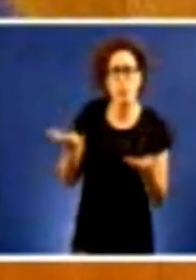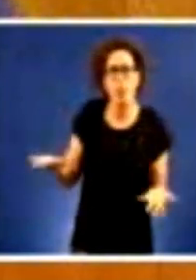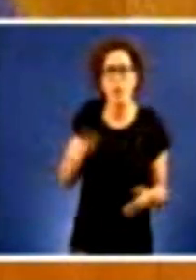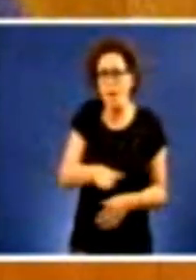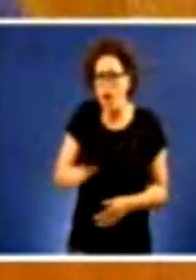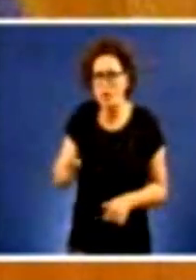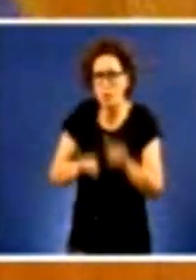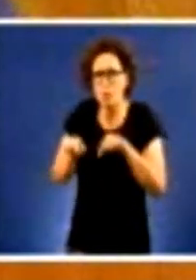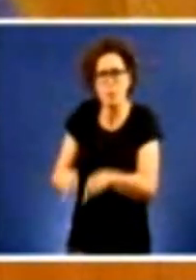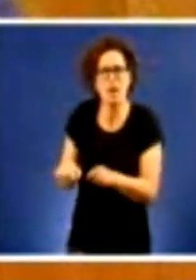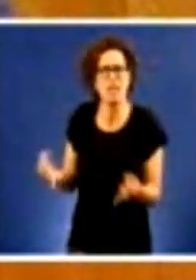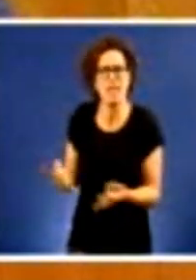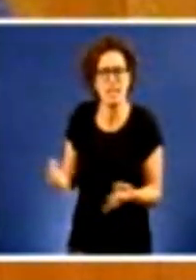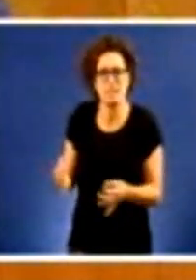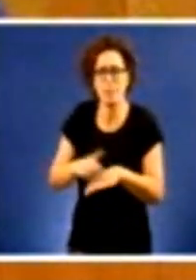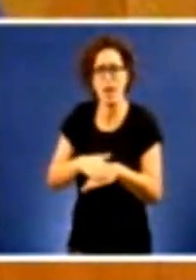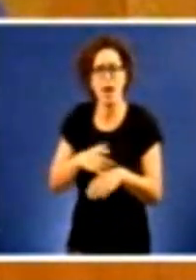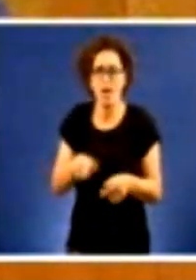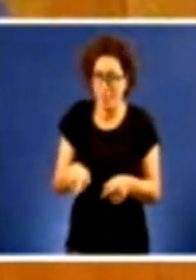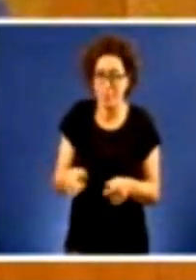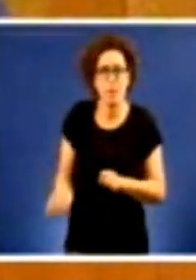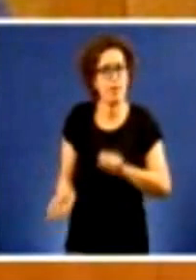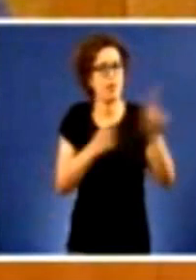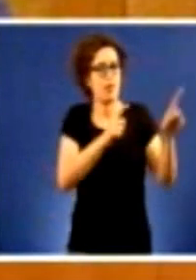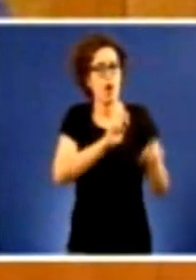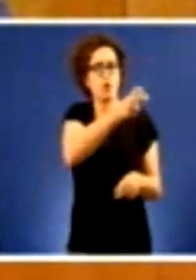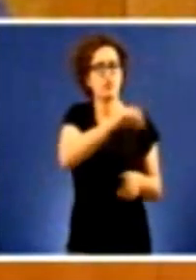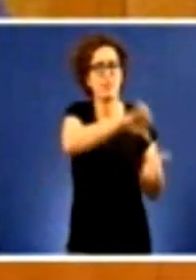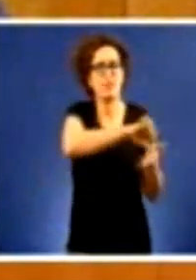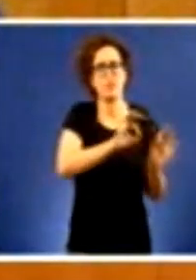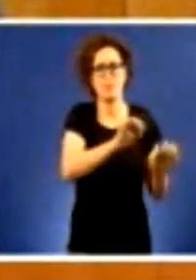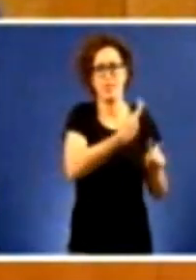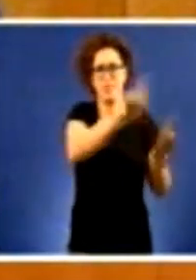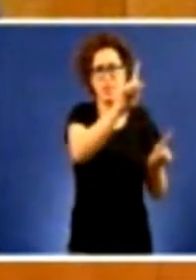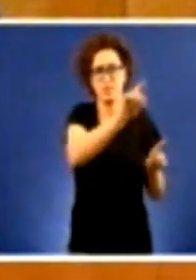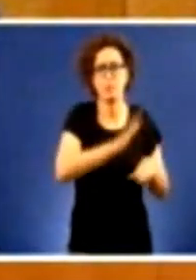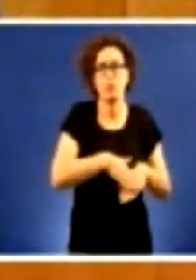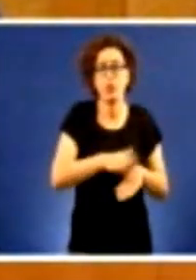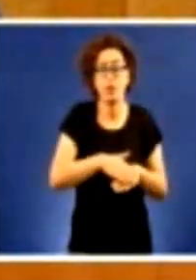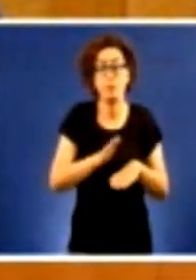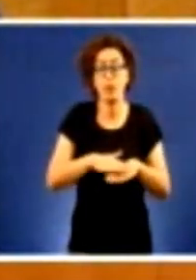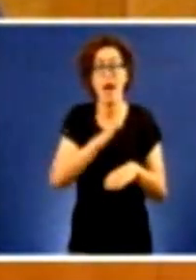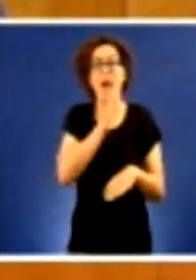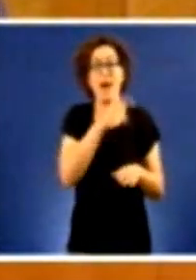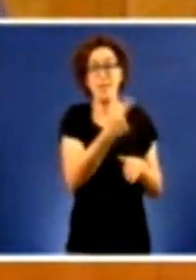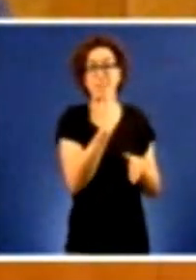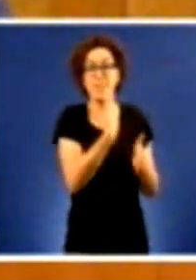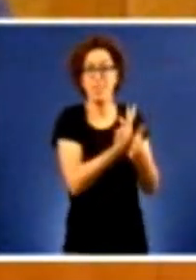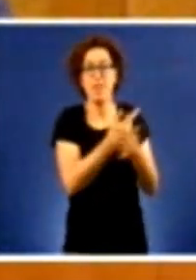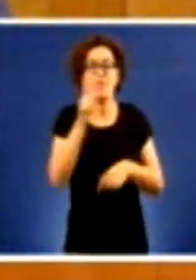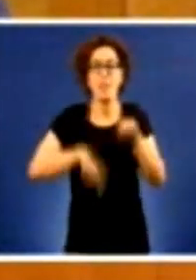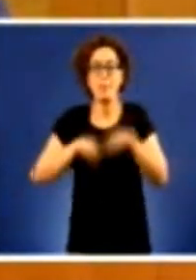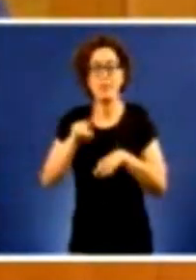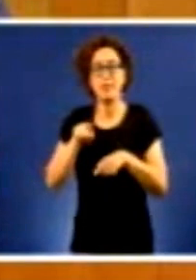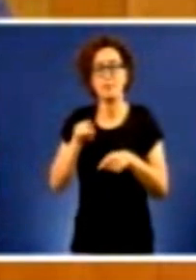teñen esos menores para ter que enviálos a outro tipo de centros cando ademais di que baixo criterio do órgano con